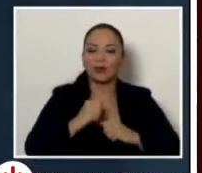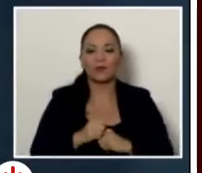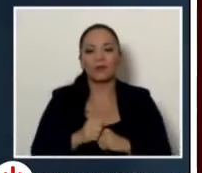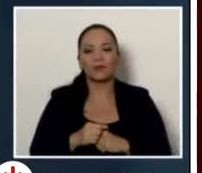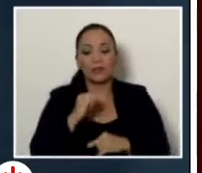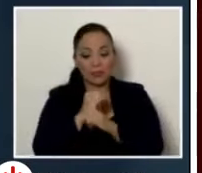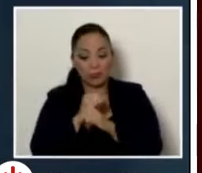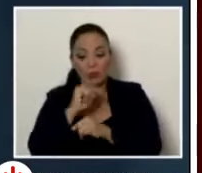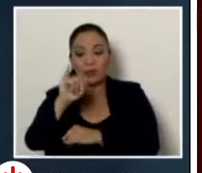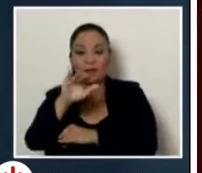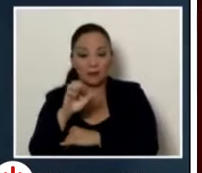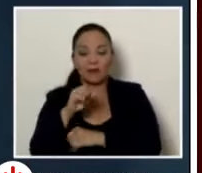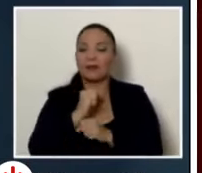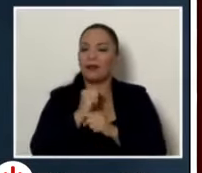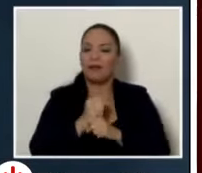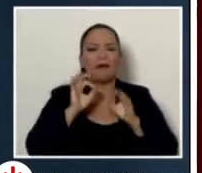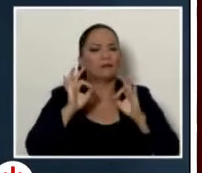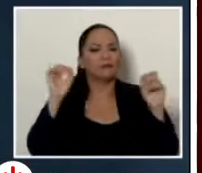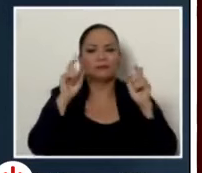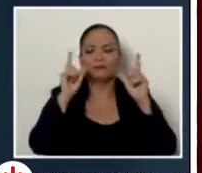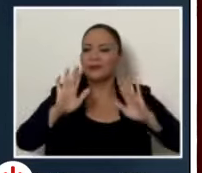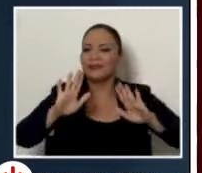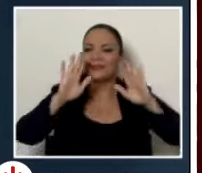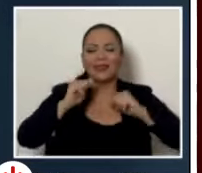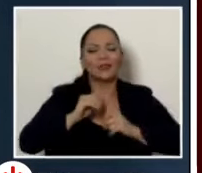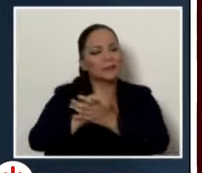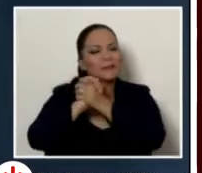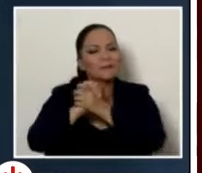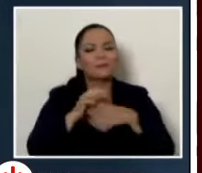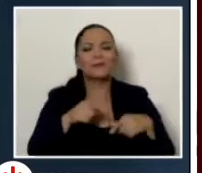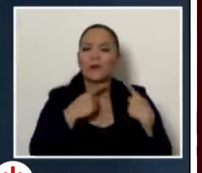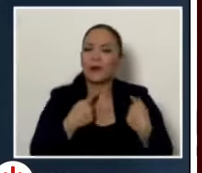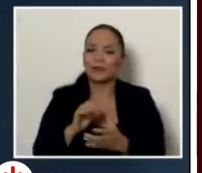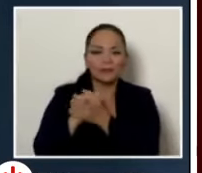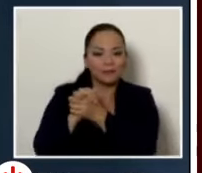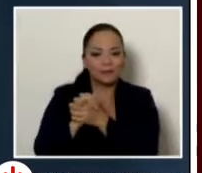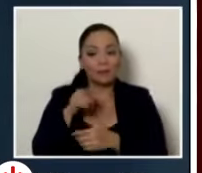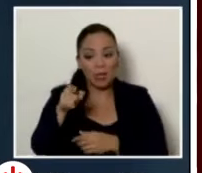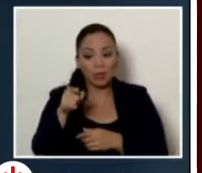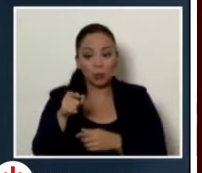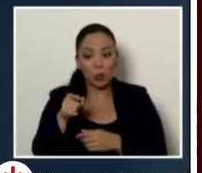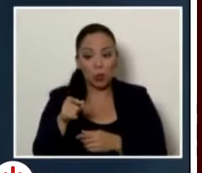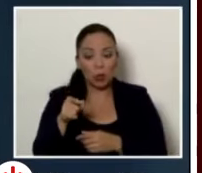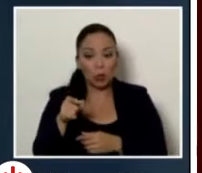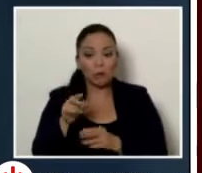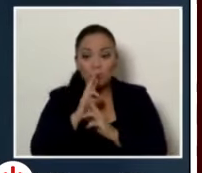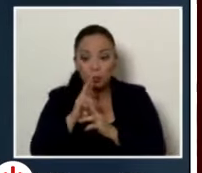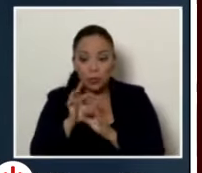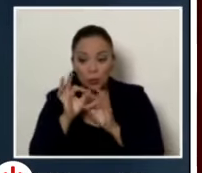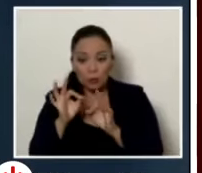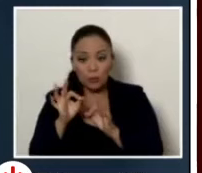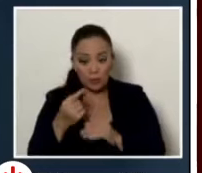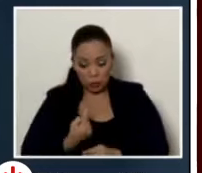ha estado haciendo una labor impresionante. Yo los felicito de corazón, porque estos resultados no se logran por uno solo, sino con un gran